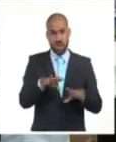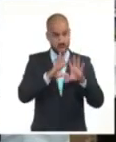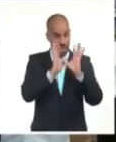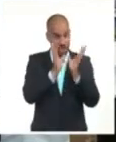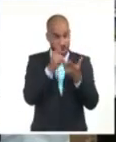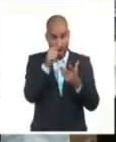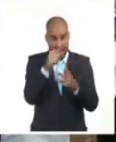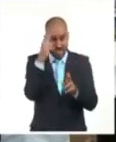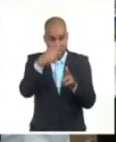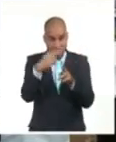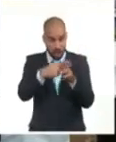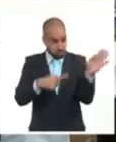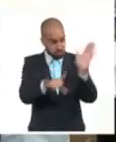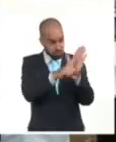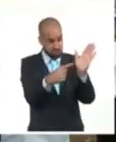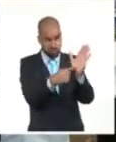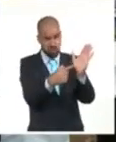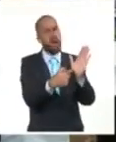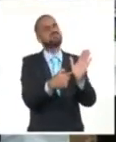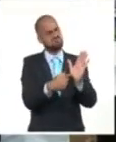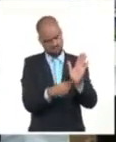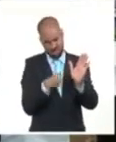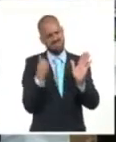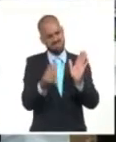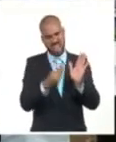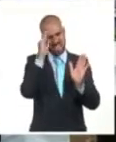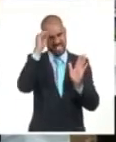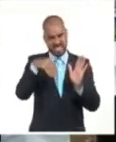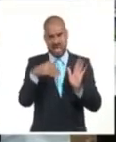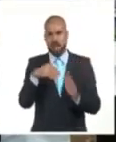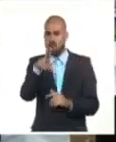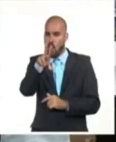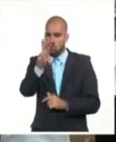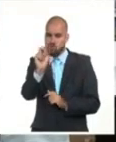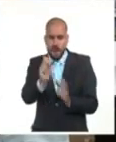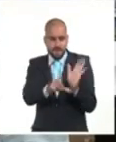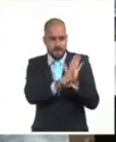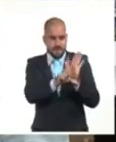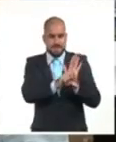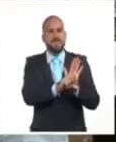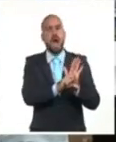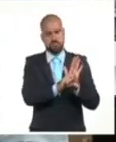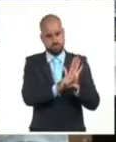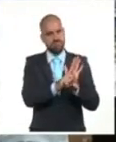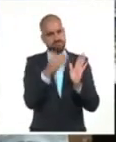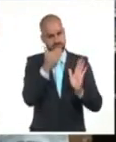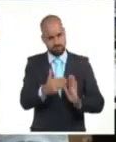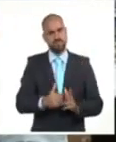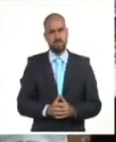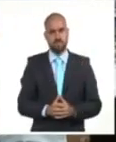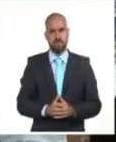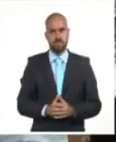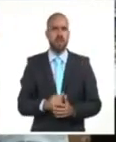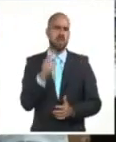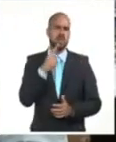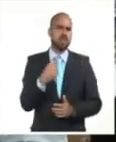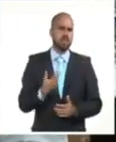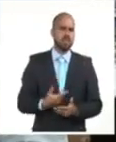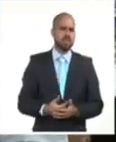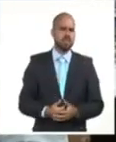concepción, a esa valoración de modernidad de nuestra ley. El hecho de que rompemos,